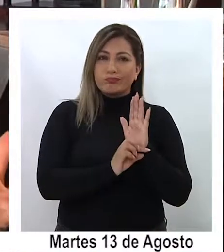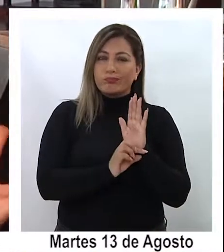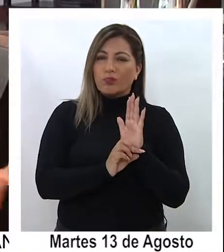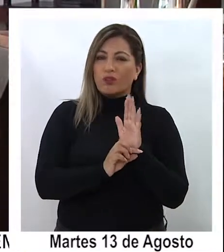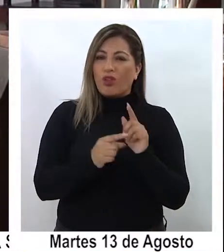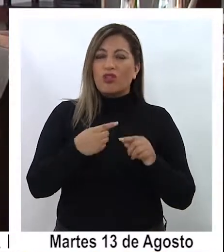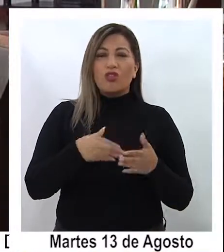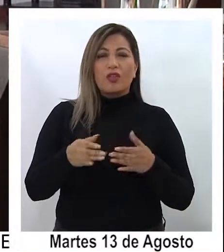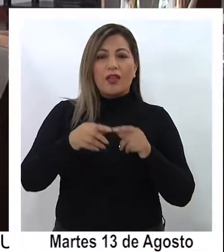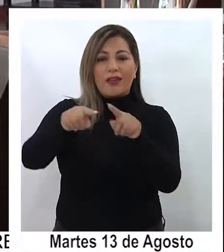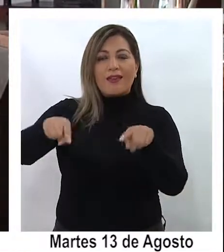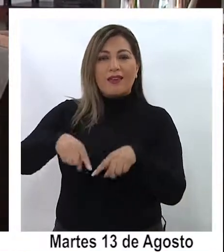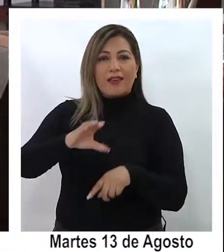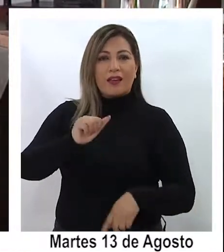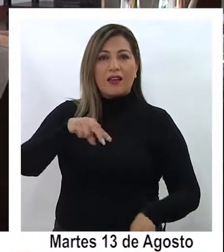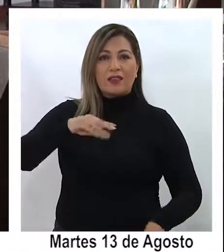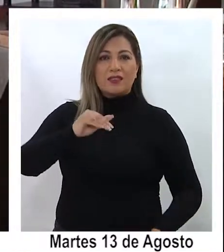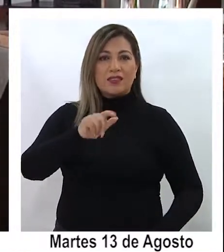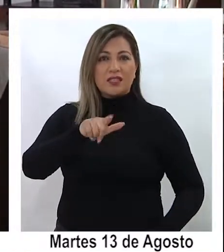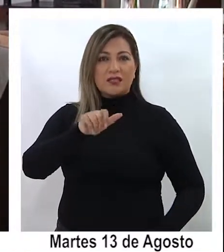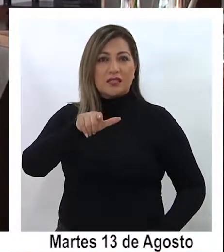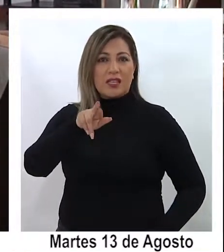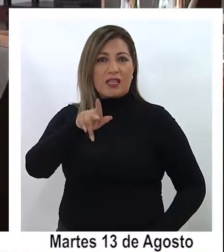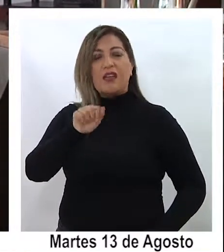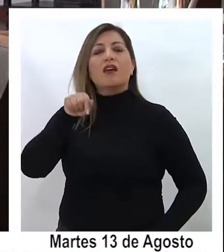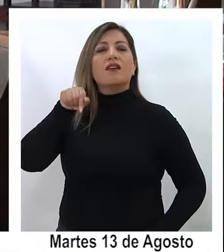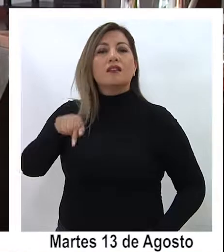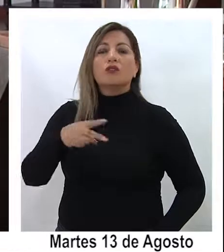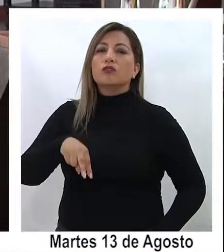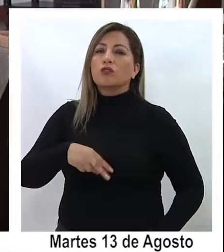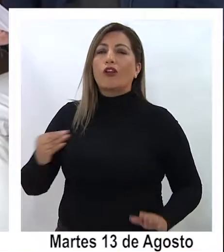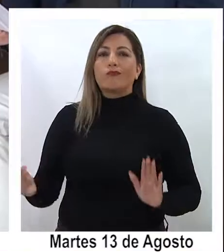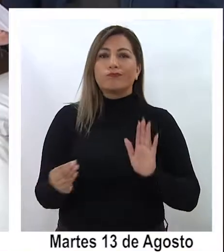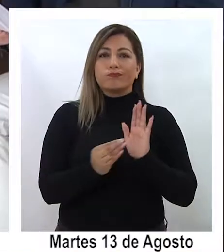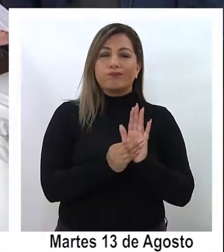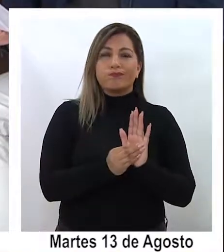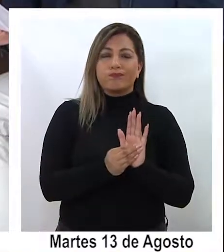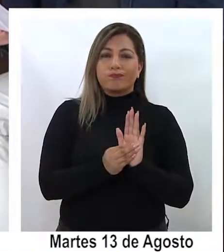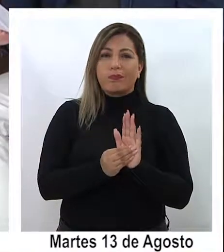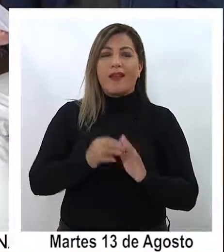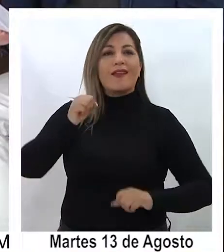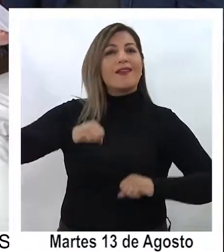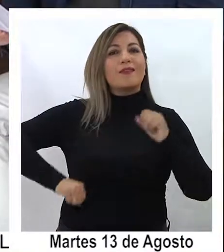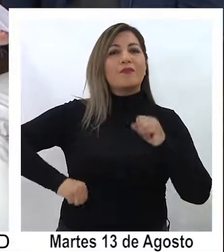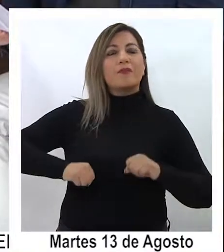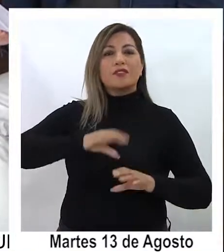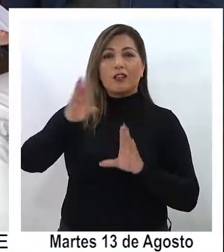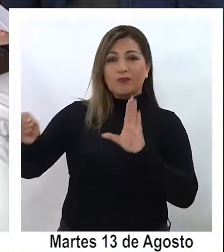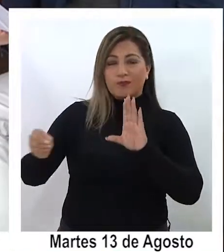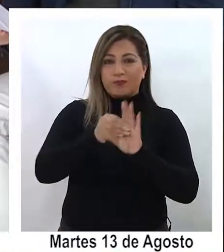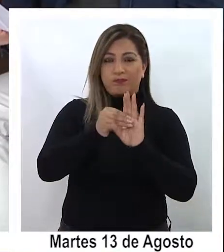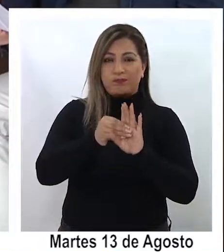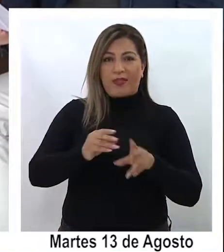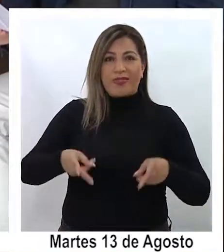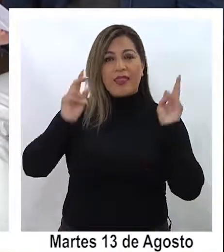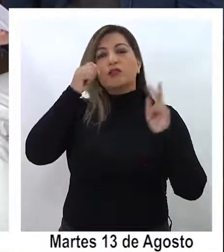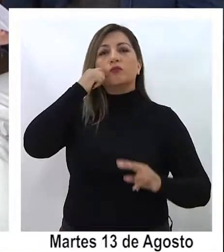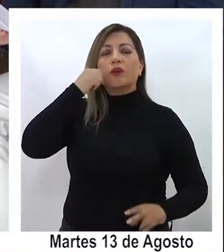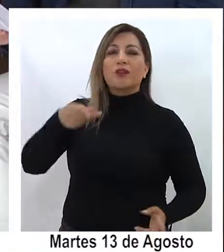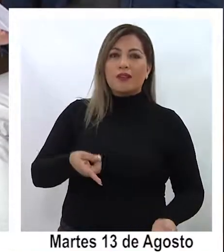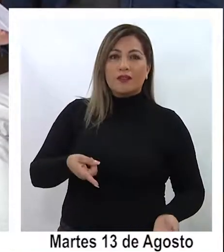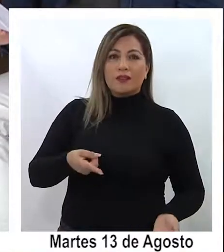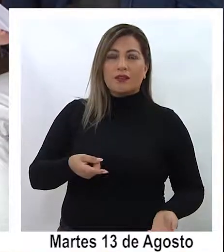cancillería nosotros hemos incorporado ¿verdad? esta lógica de la empresa de los derechos humanos como una manera